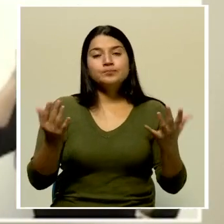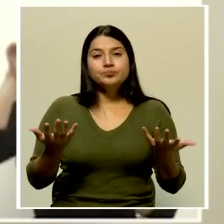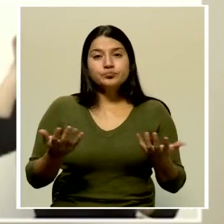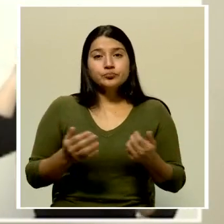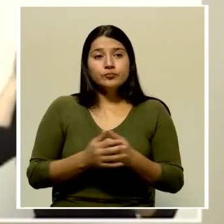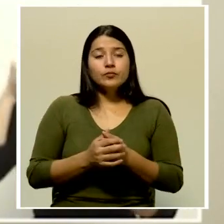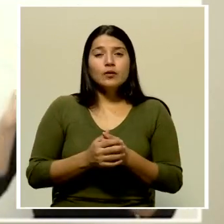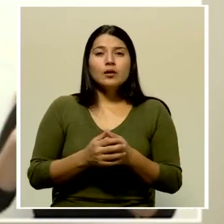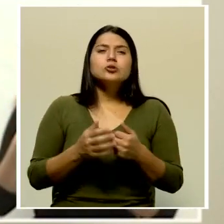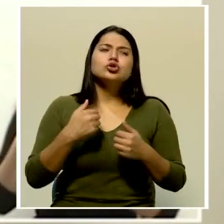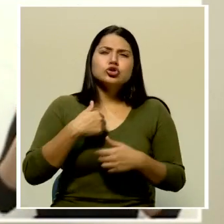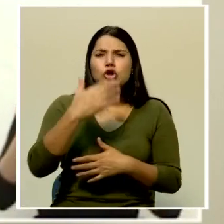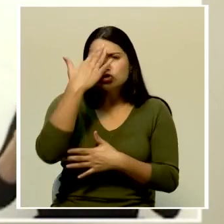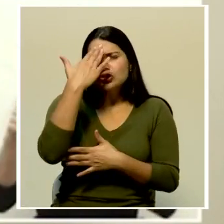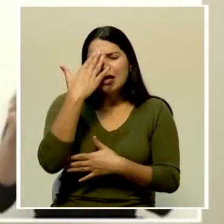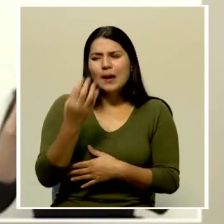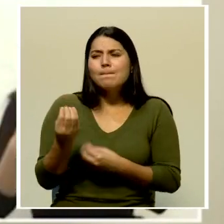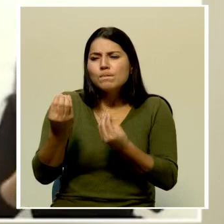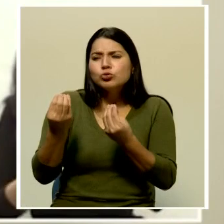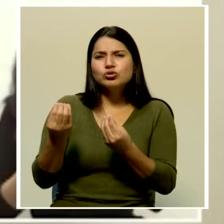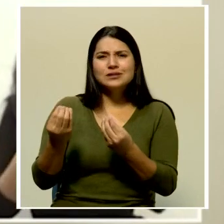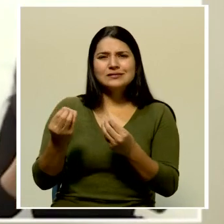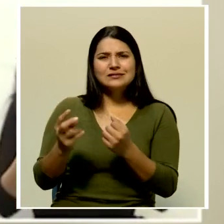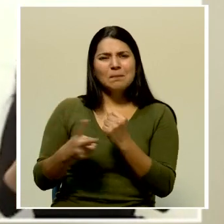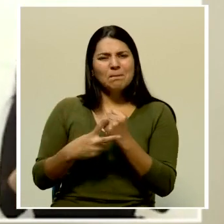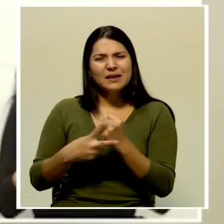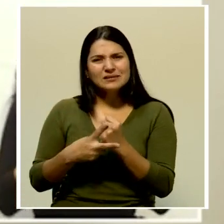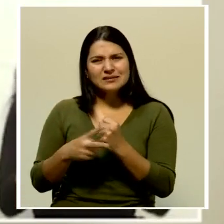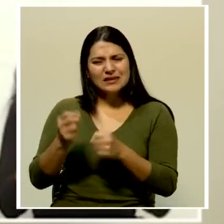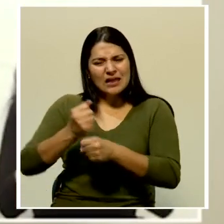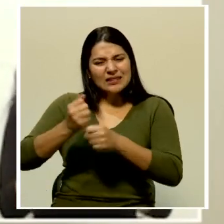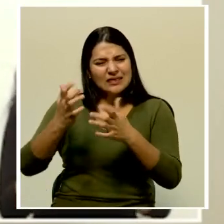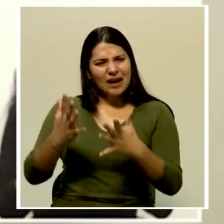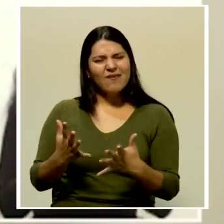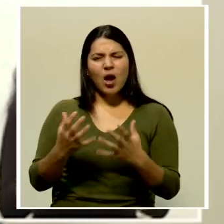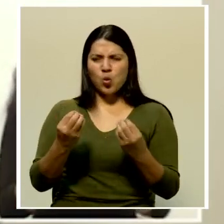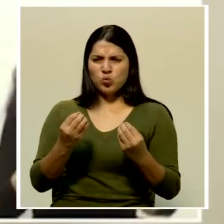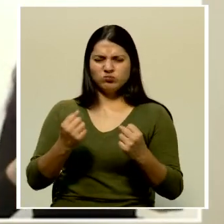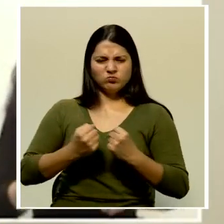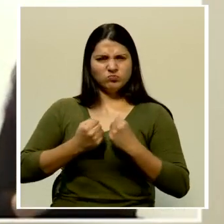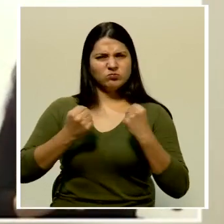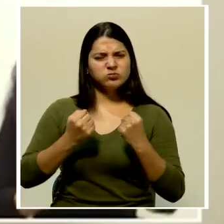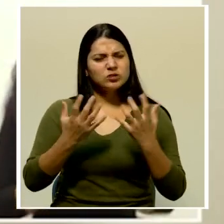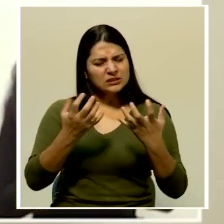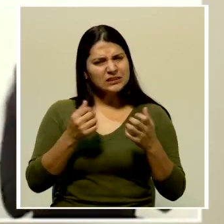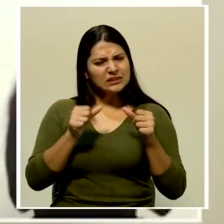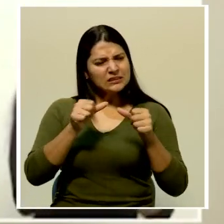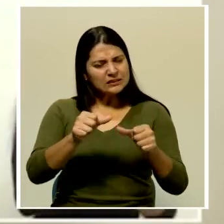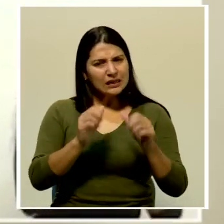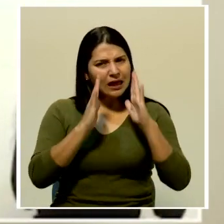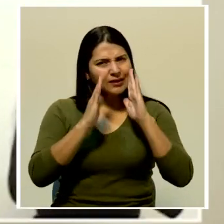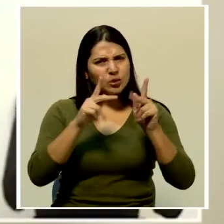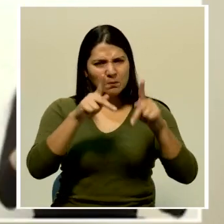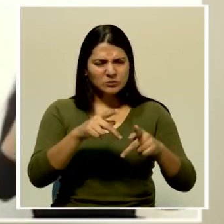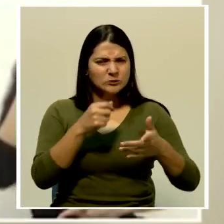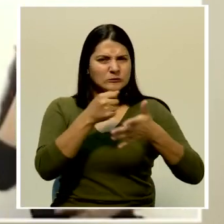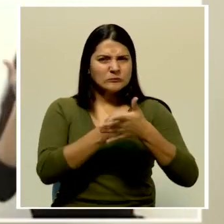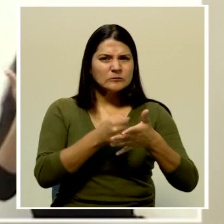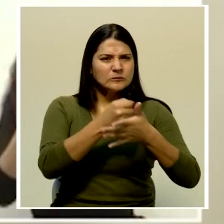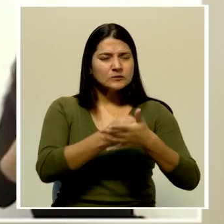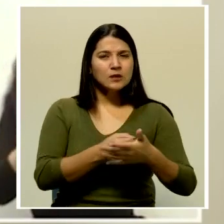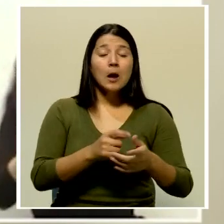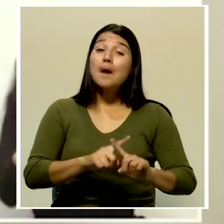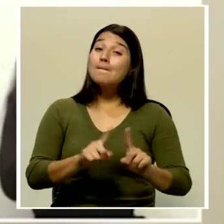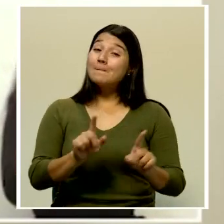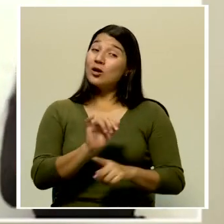un espíritu muchas veces muy altruista de que el funcionario quiere seguir en la lucha, quiere seguir atendiendo pacientes, pero eso